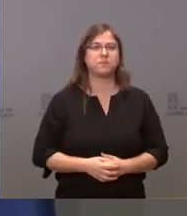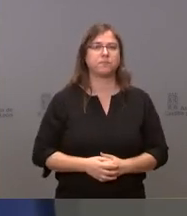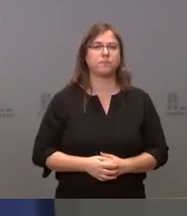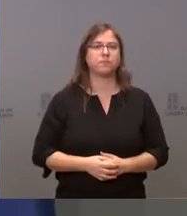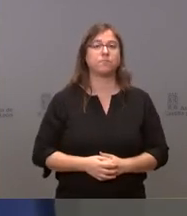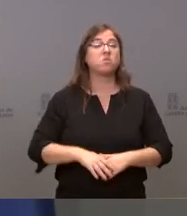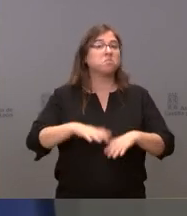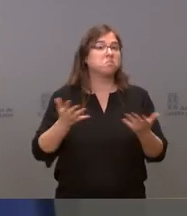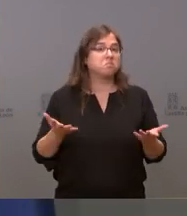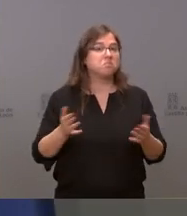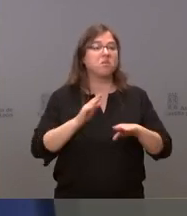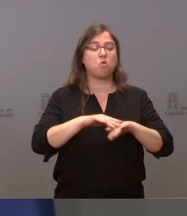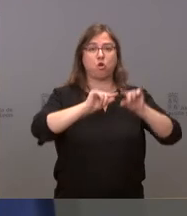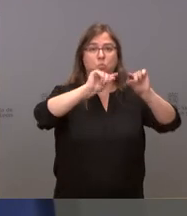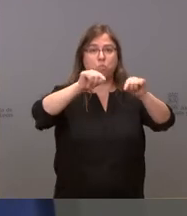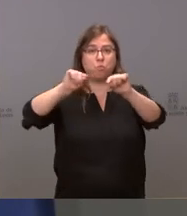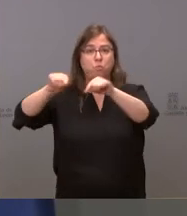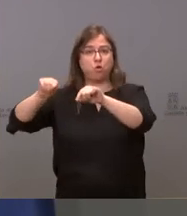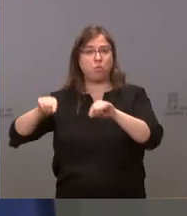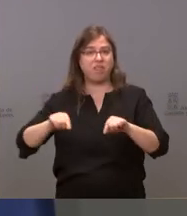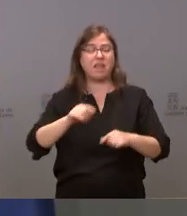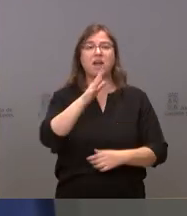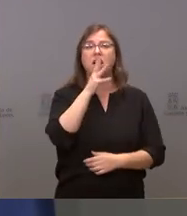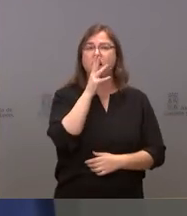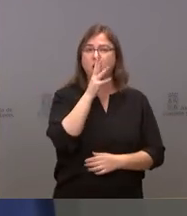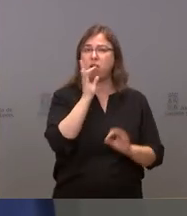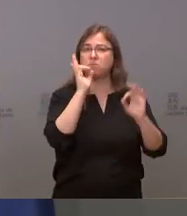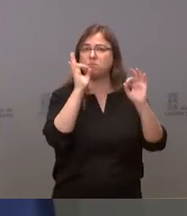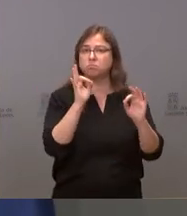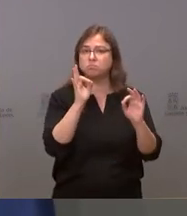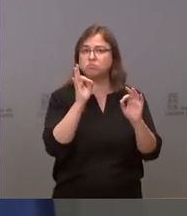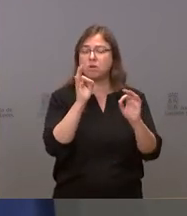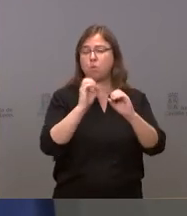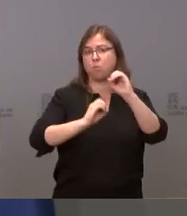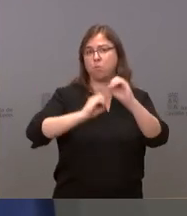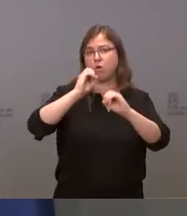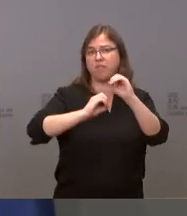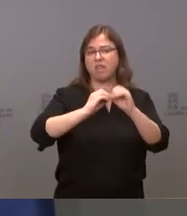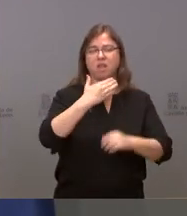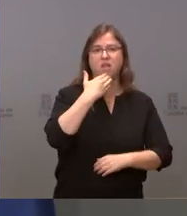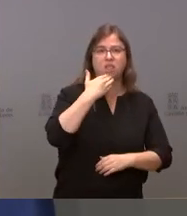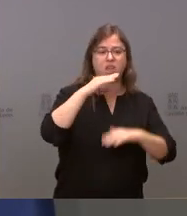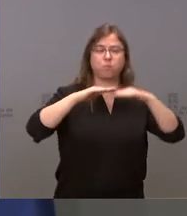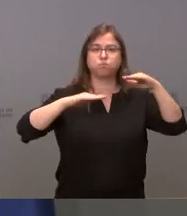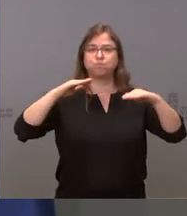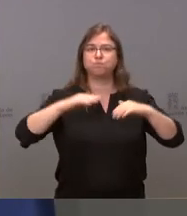Por lo demás, por provincias, ahora mismo la incidencia en los grupos de edad es